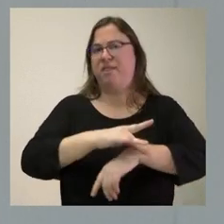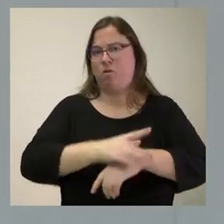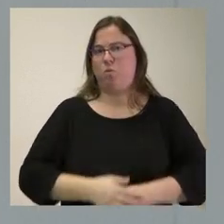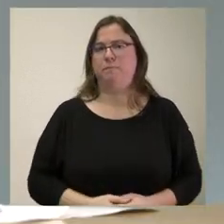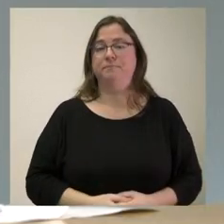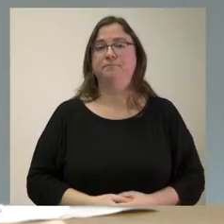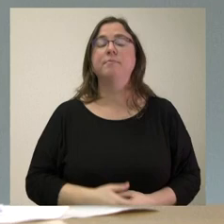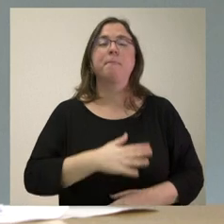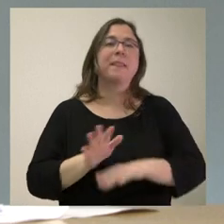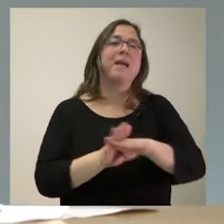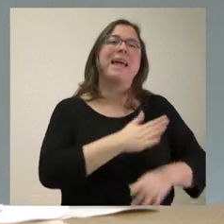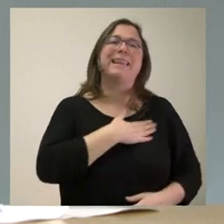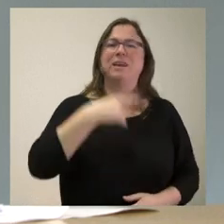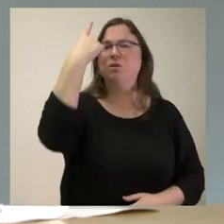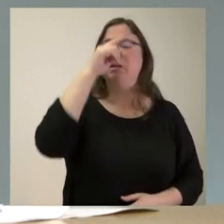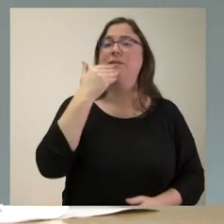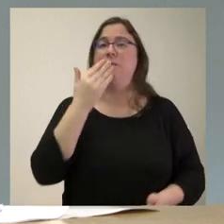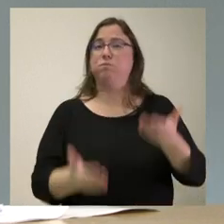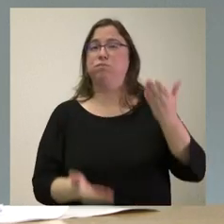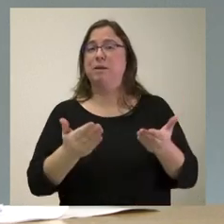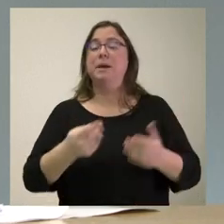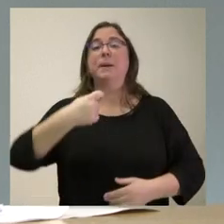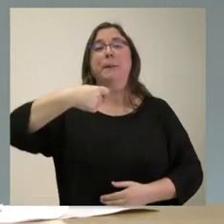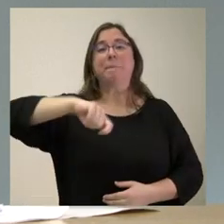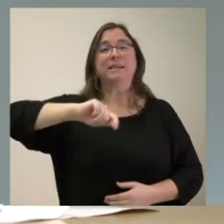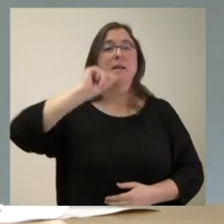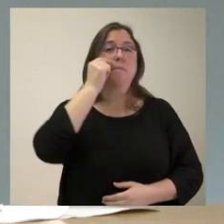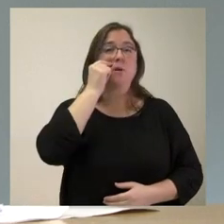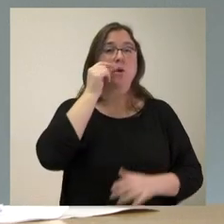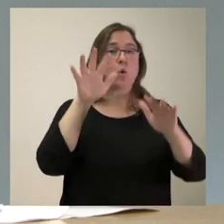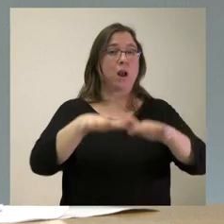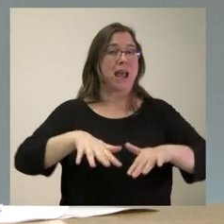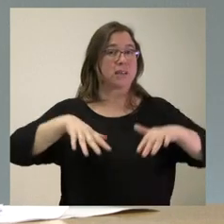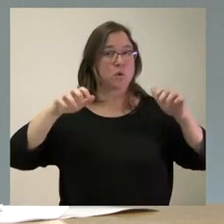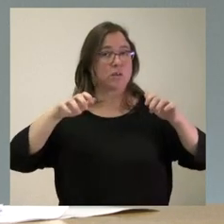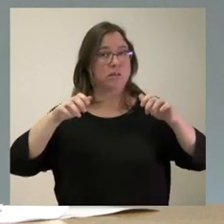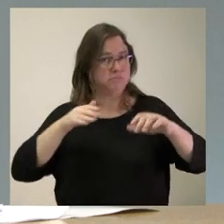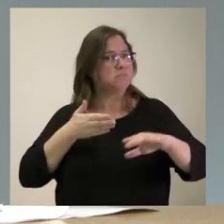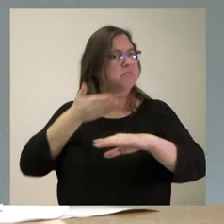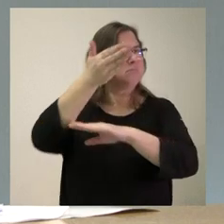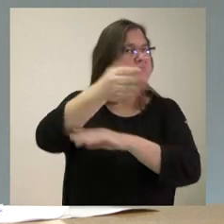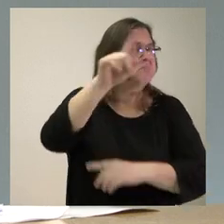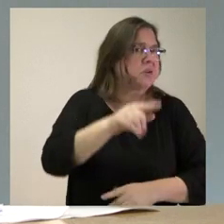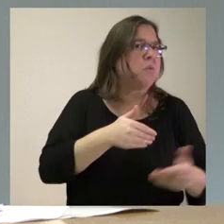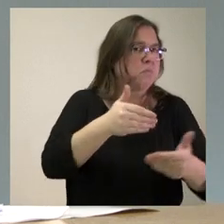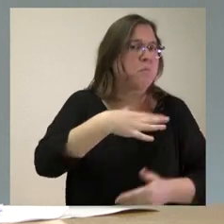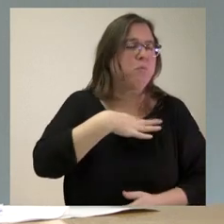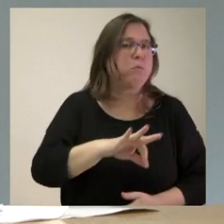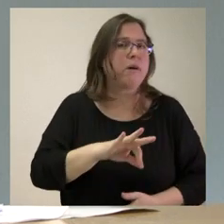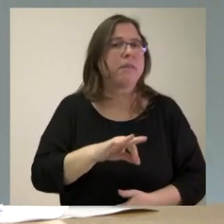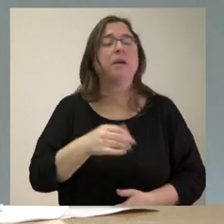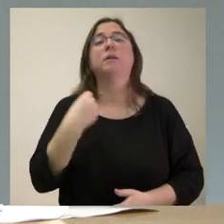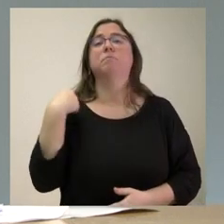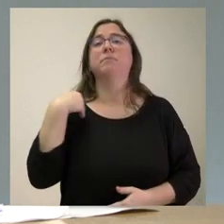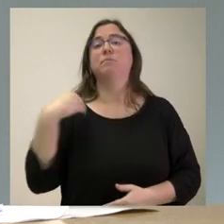gustaría saber si se ha evaluado la comparecencia del presidente Mañueco en las Cortes para explicar todo lo sucedido, como ha requerido